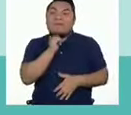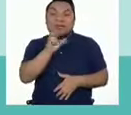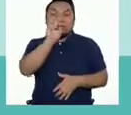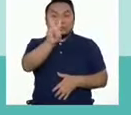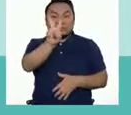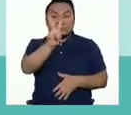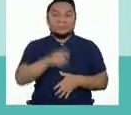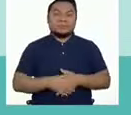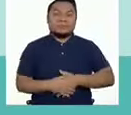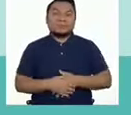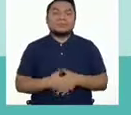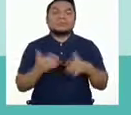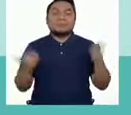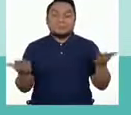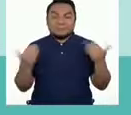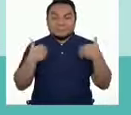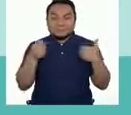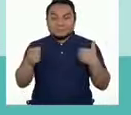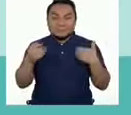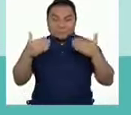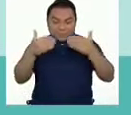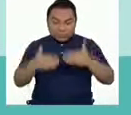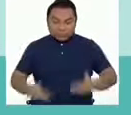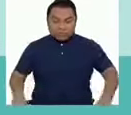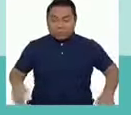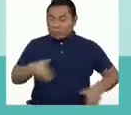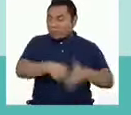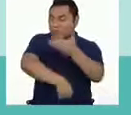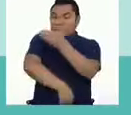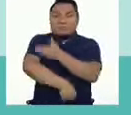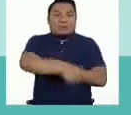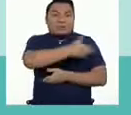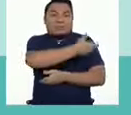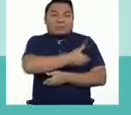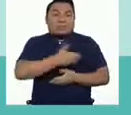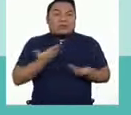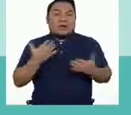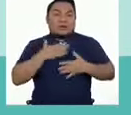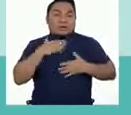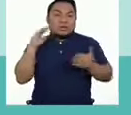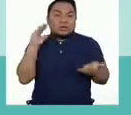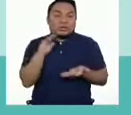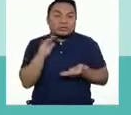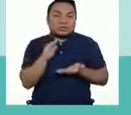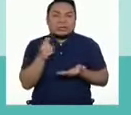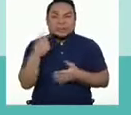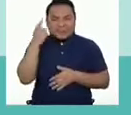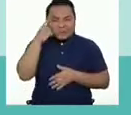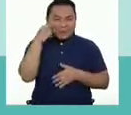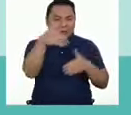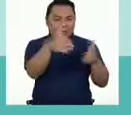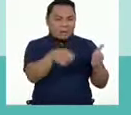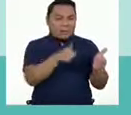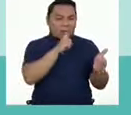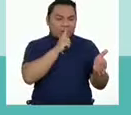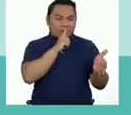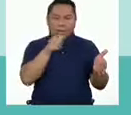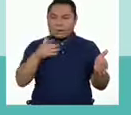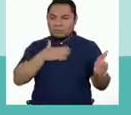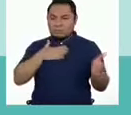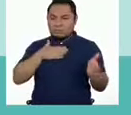dos objetos. Tenemos por aquí el short y el polo. ¿Pueden identificar dentro de cuál caja deben ir?